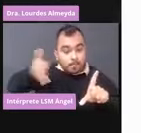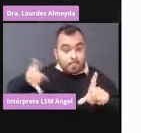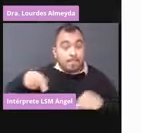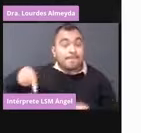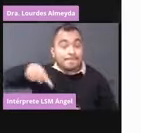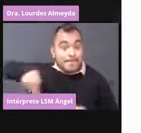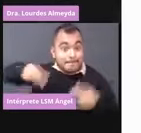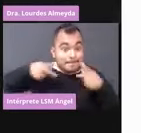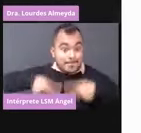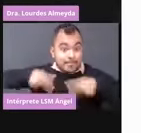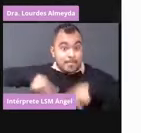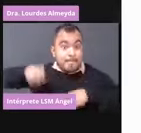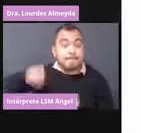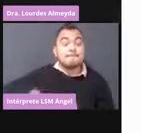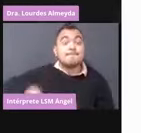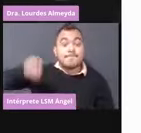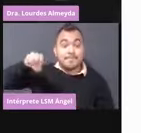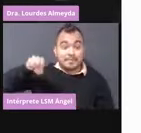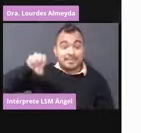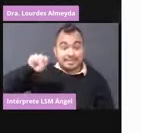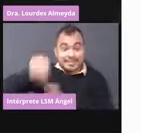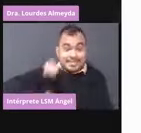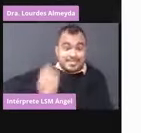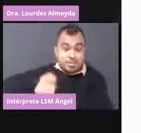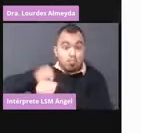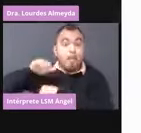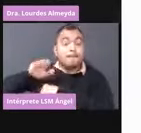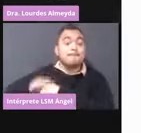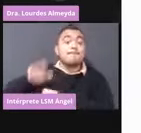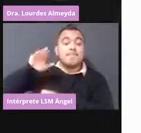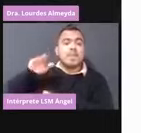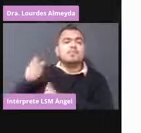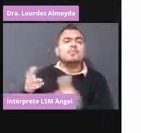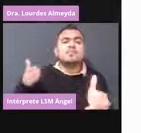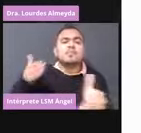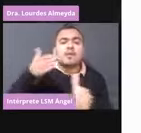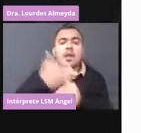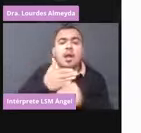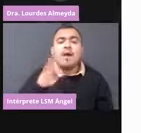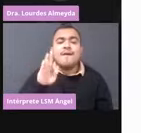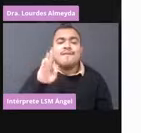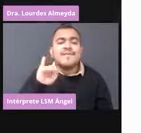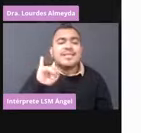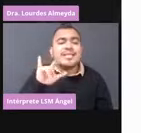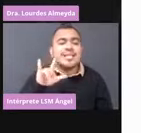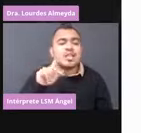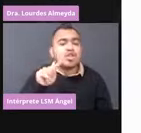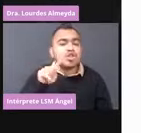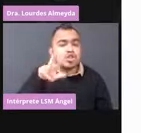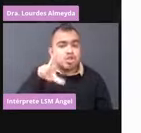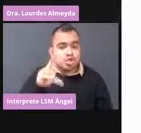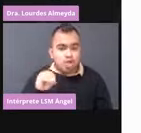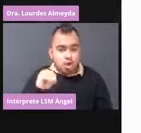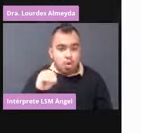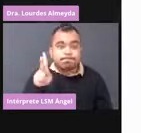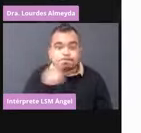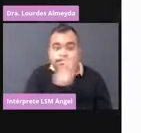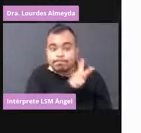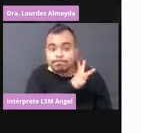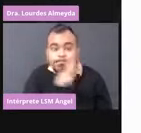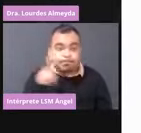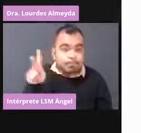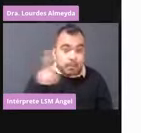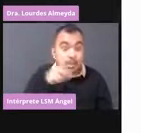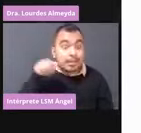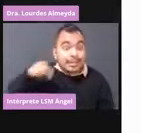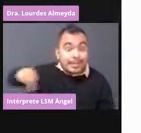60 años van a ir al filtro o triage respiratorio. Esto quiere decir que estas personas en el momento